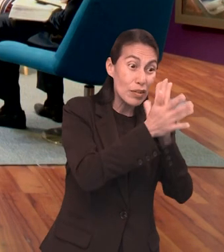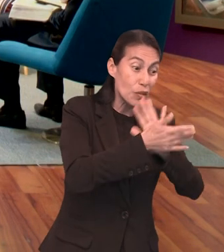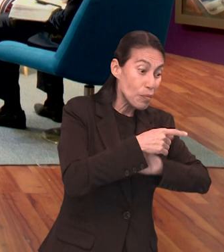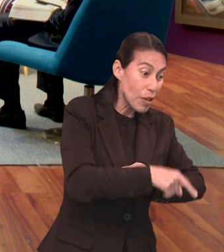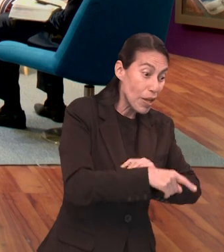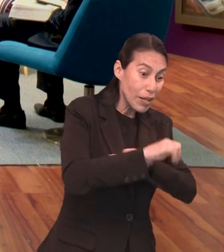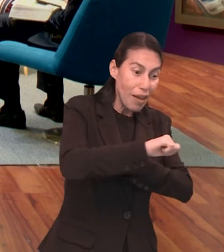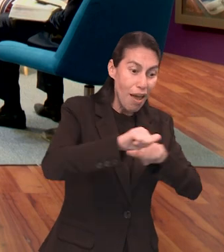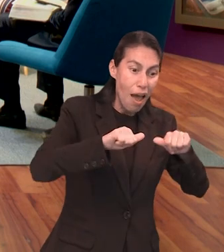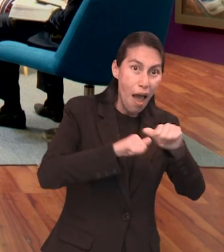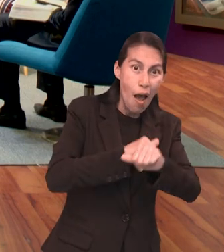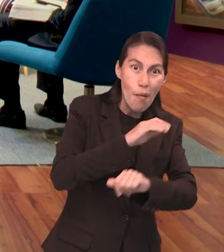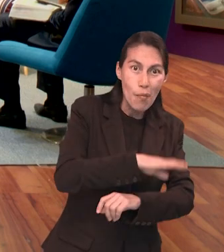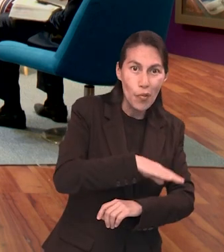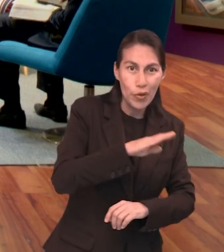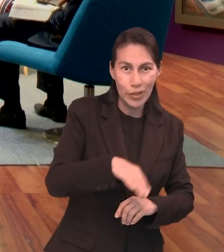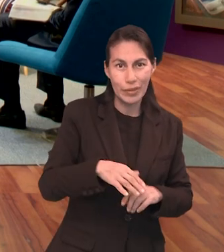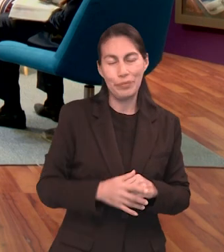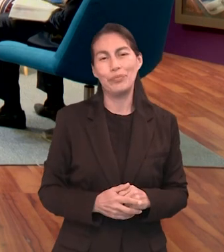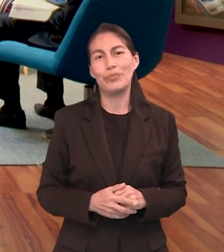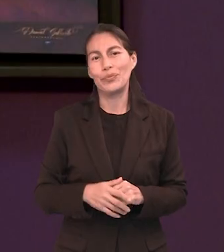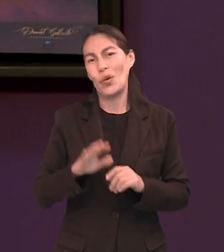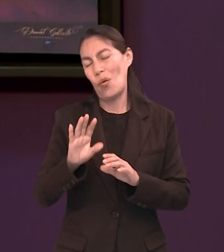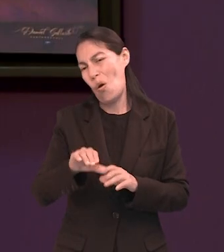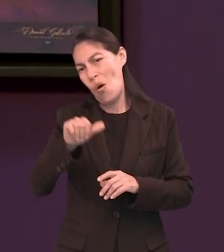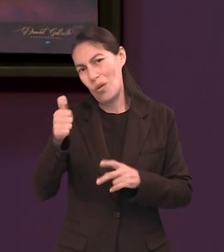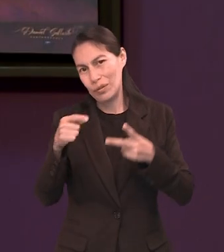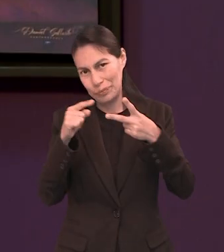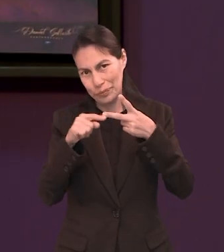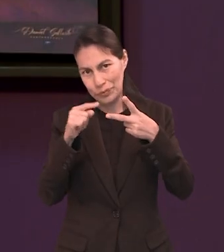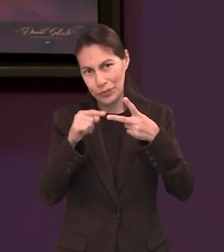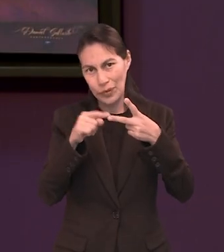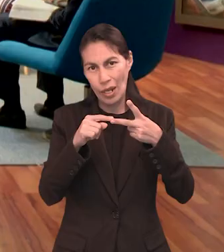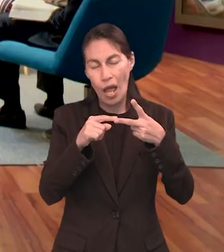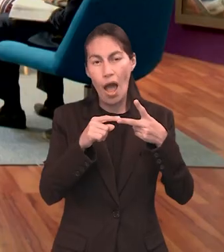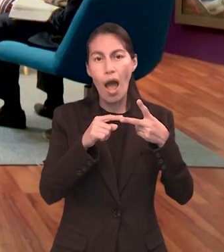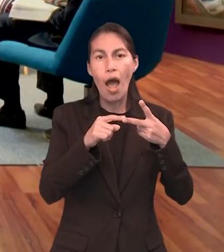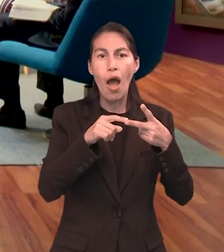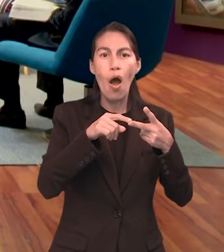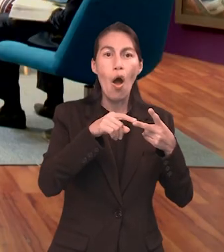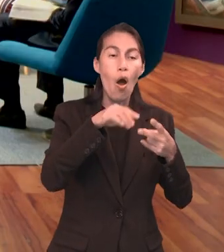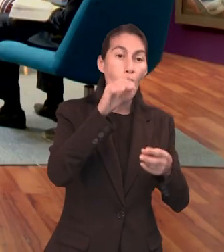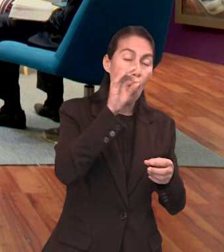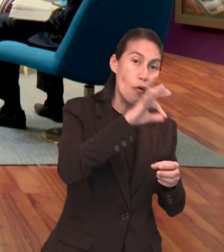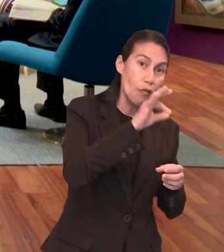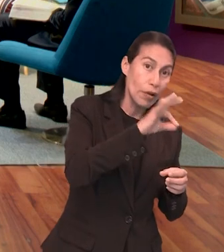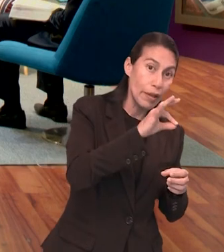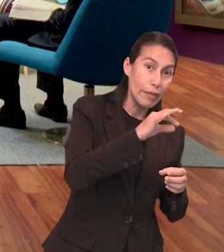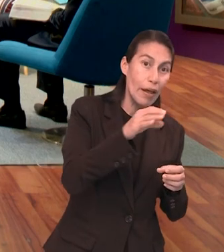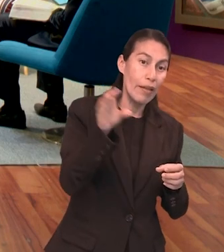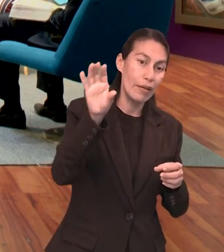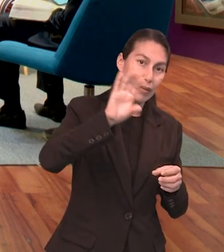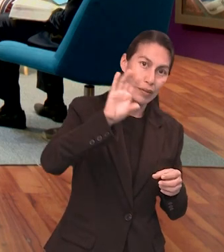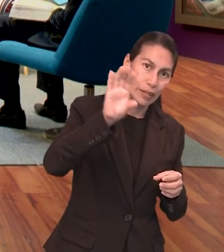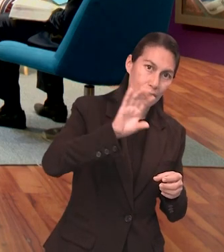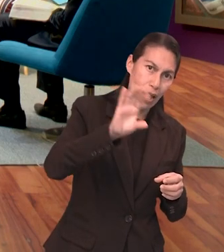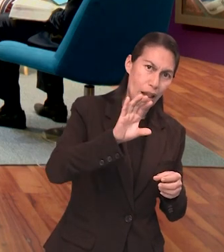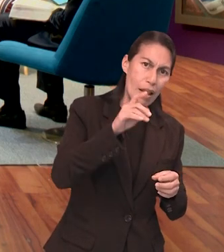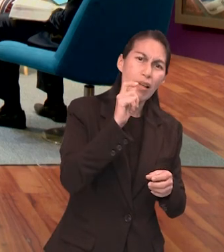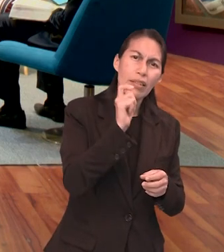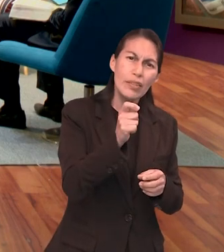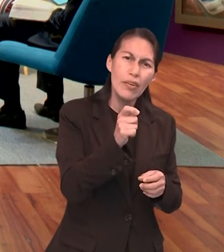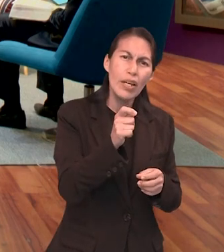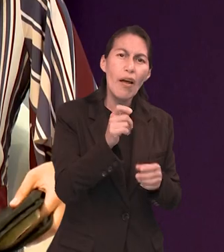la ofrenda de cereal era una ofrenda de gratitud por la provisión que Él hacía, que Dios hacía por el pueblo.